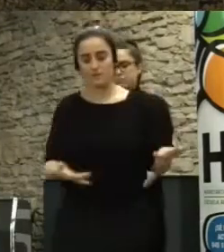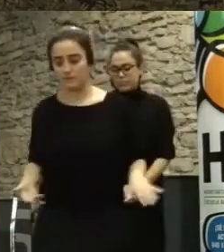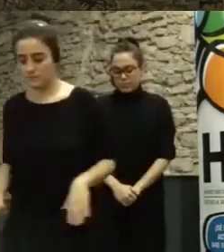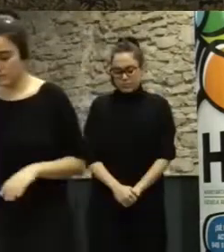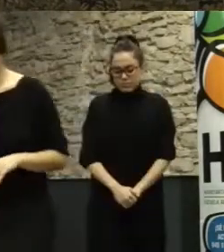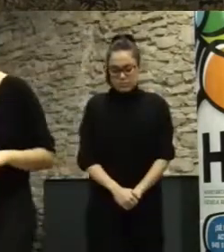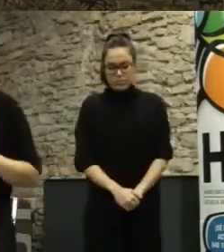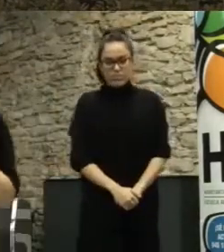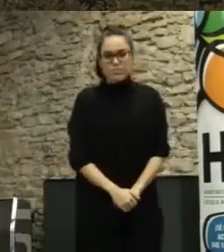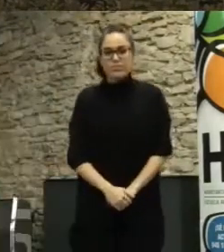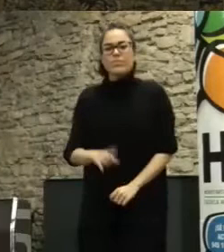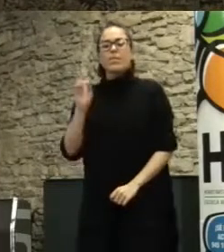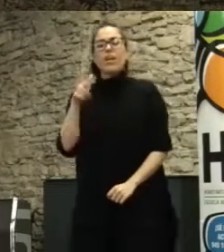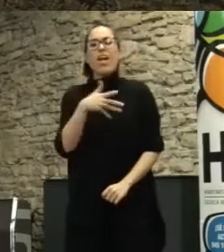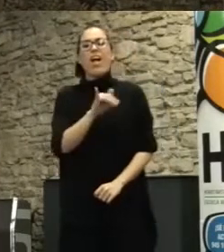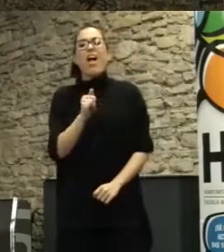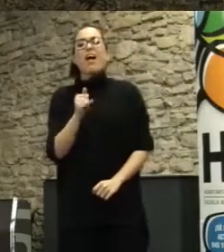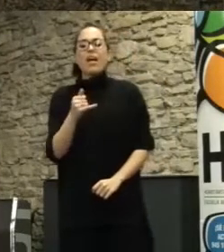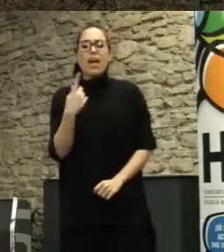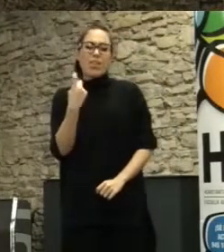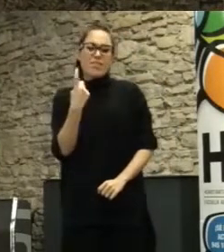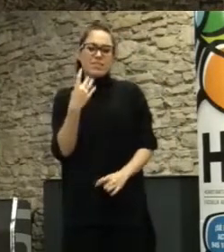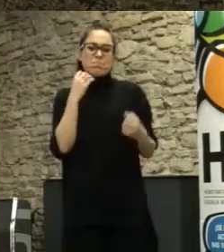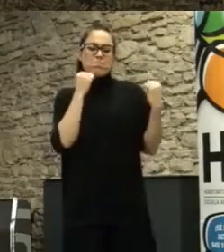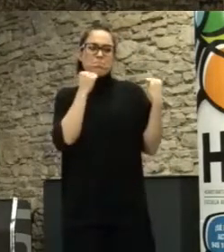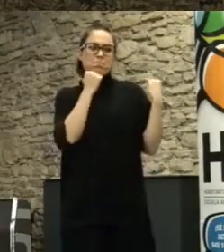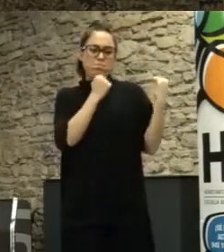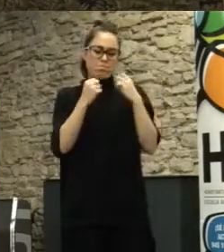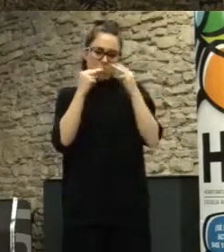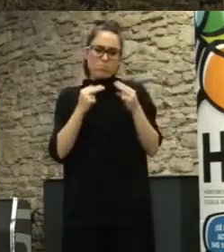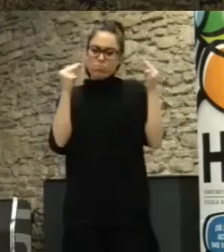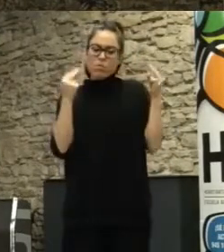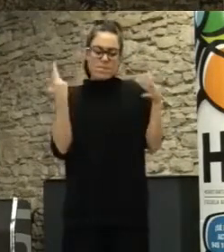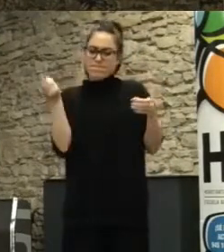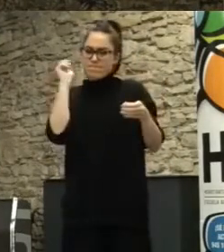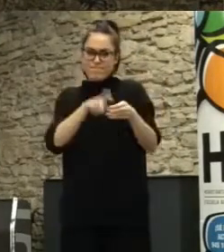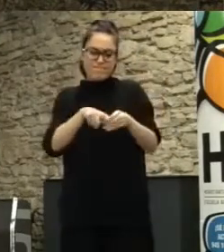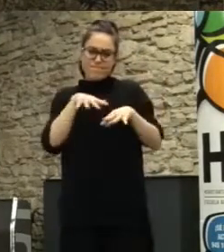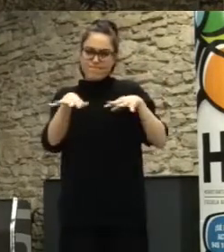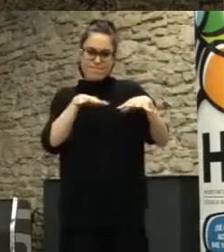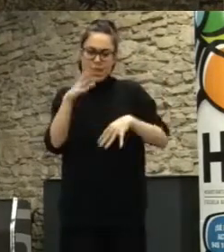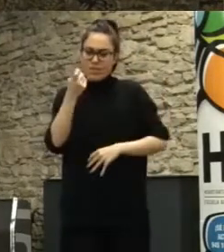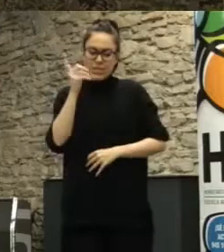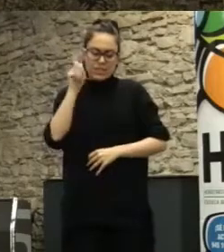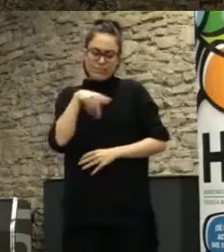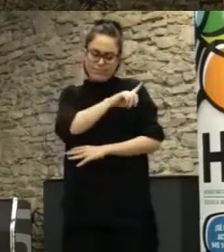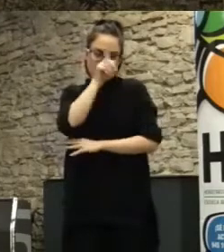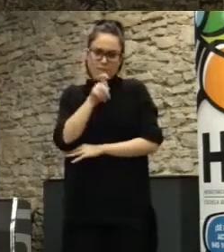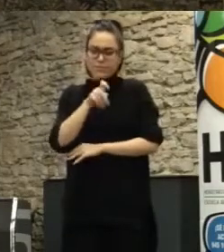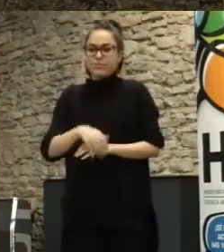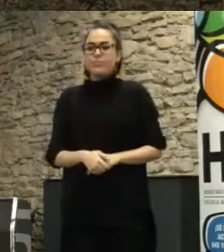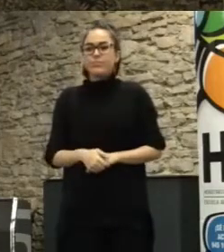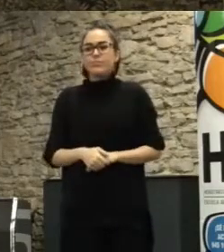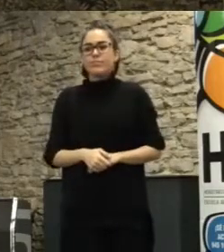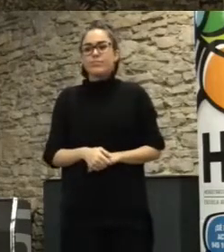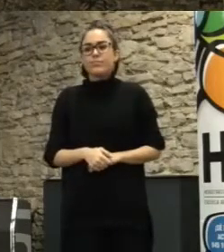intervenciones desde lo público que tienen que darse es decir porque estamos viendo que la propia el bucle de